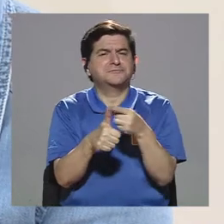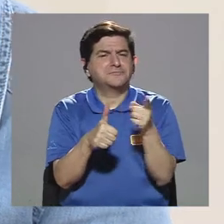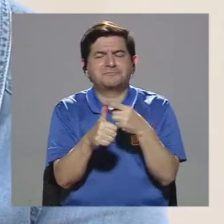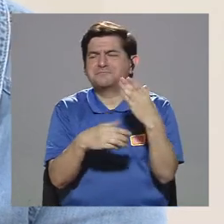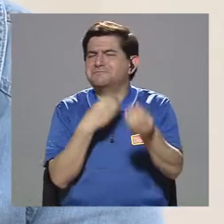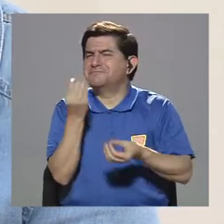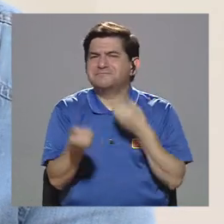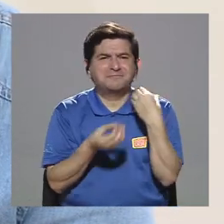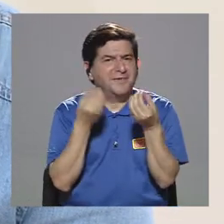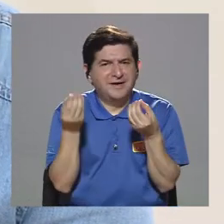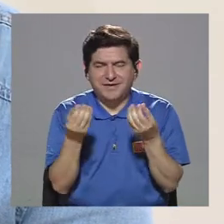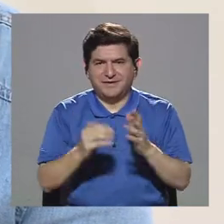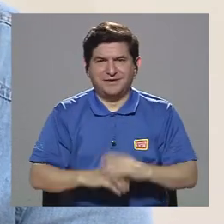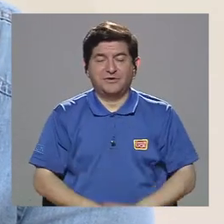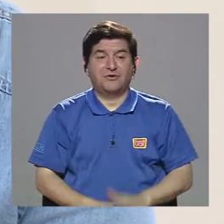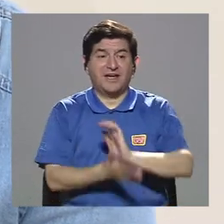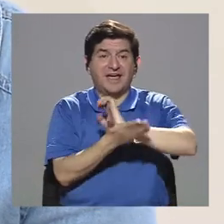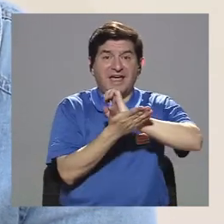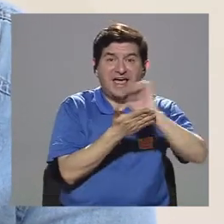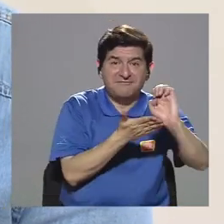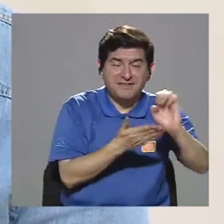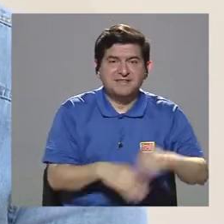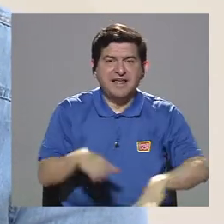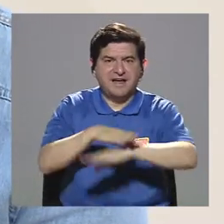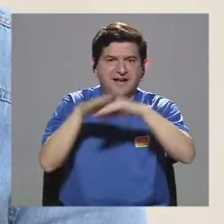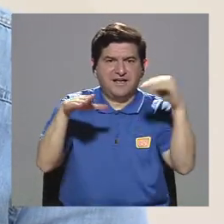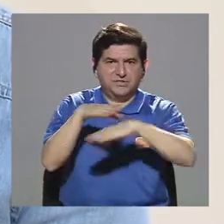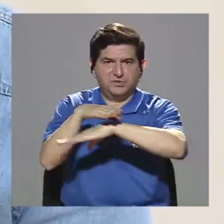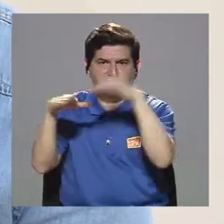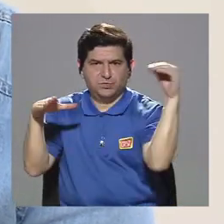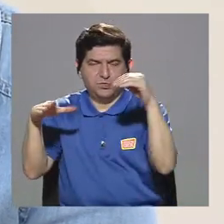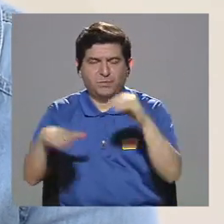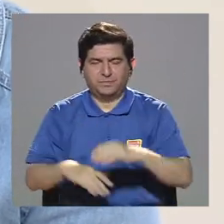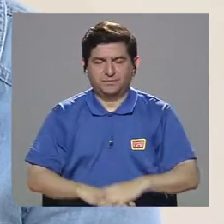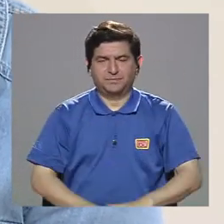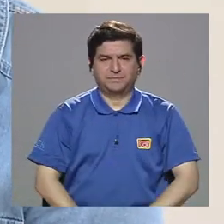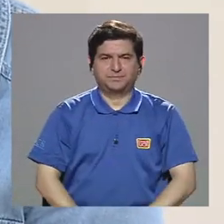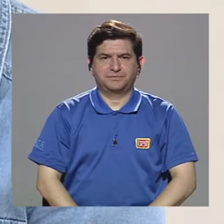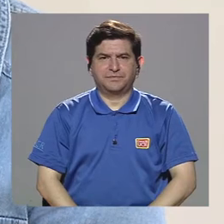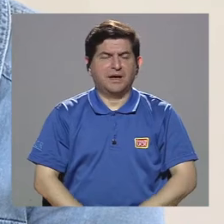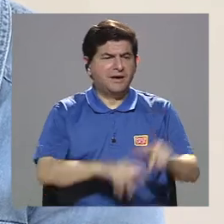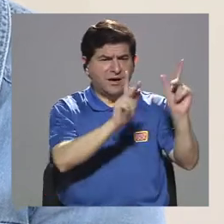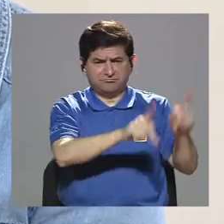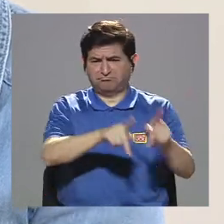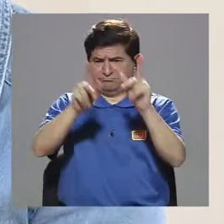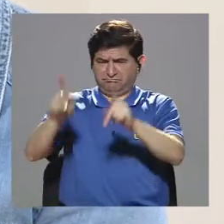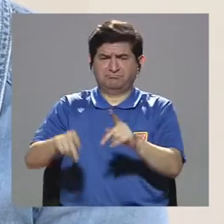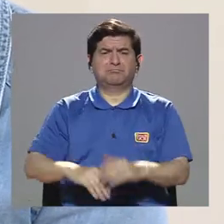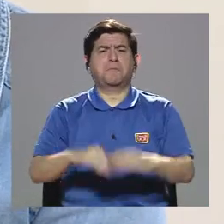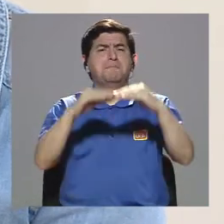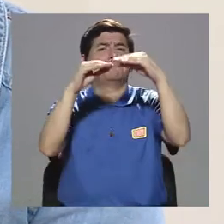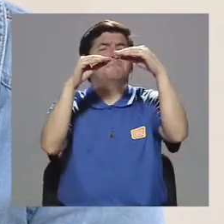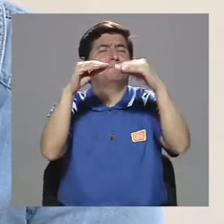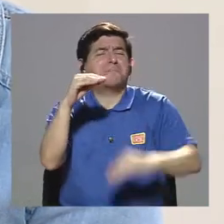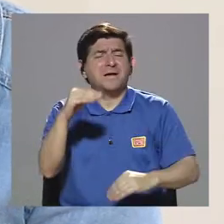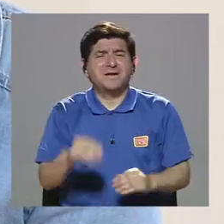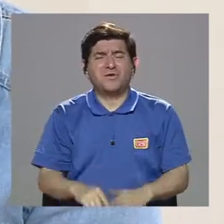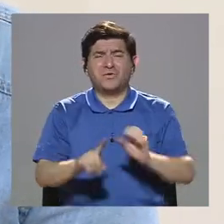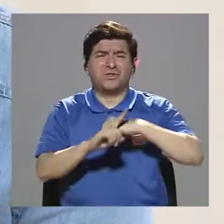primero que tienes que hacer es evitar cualquier exclusión. Es decir, cómo las personas con menos